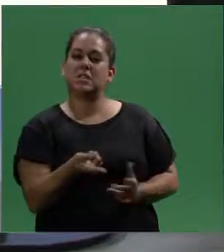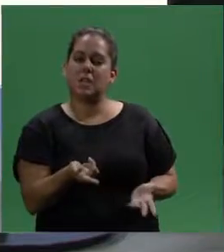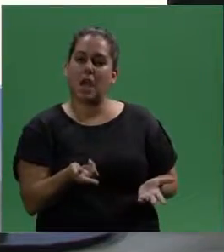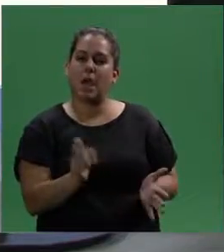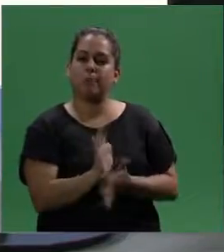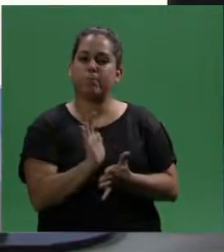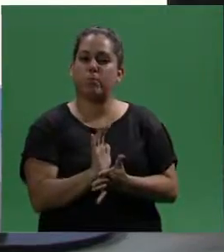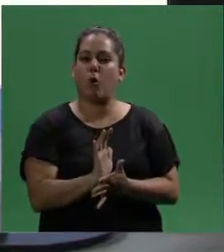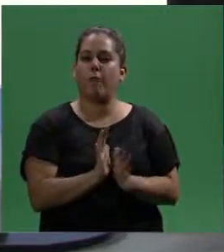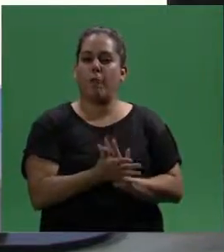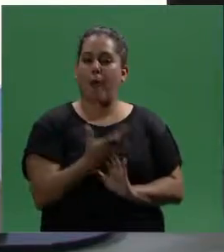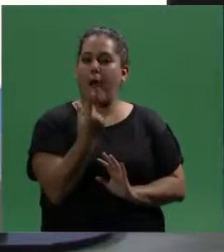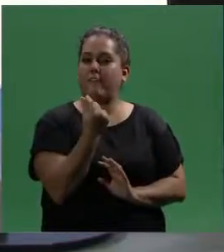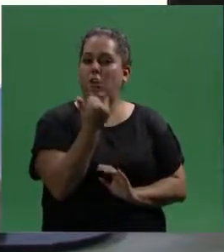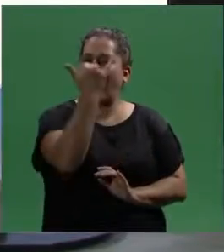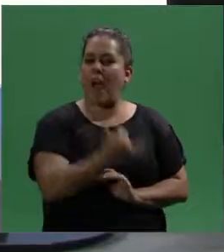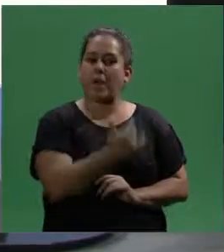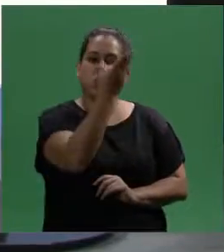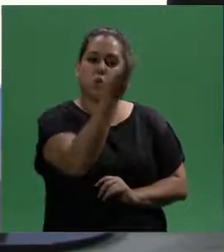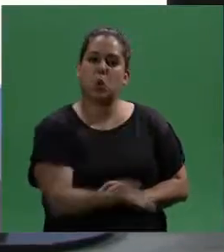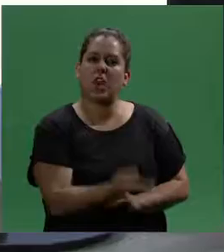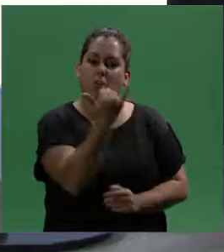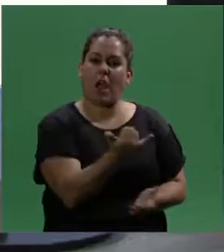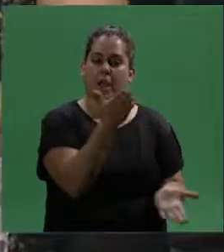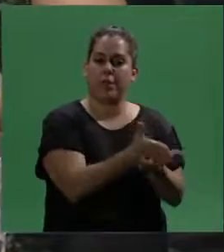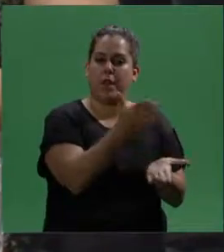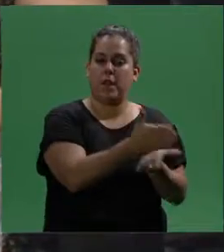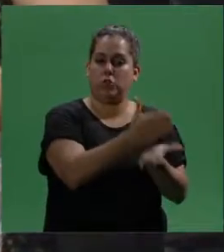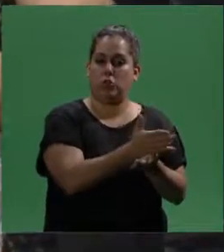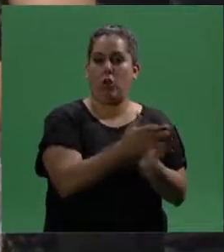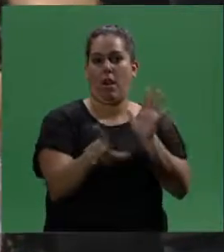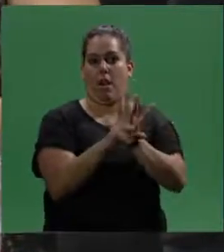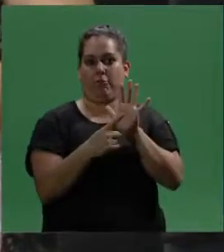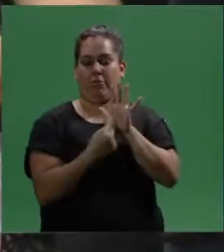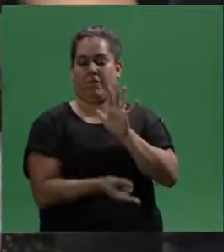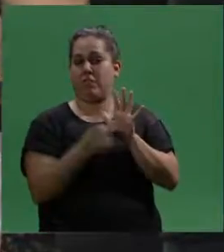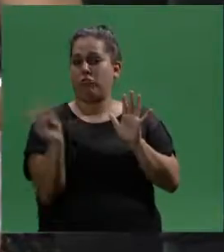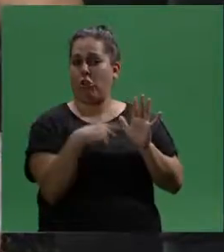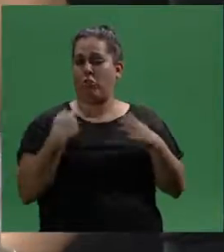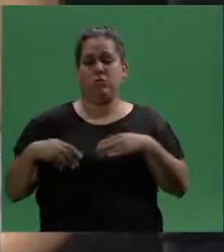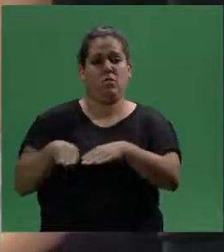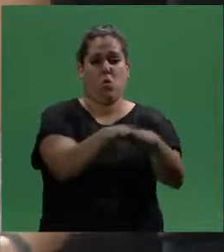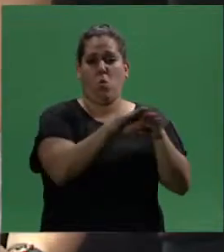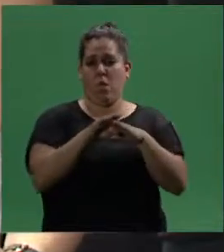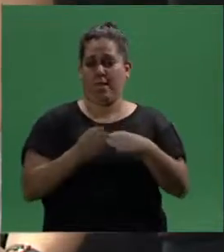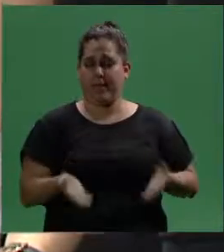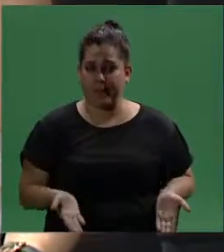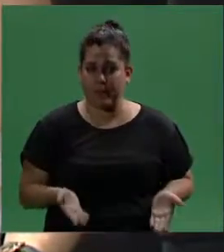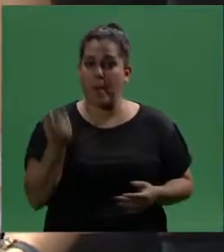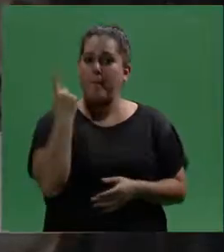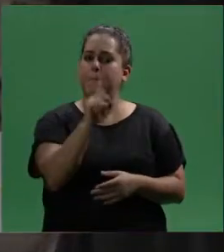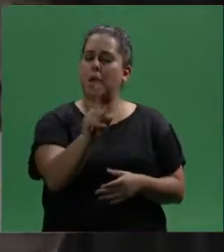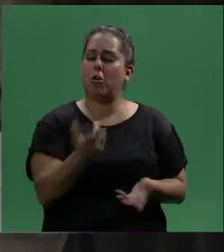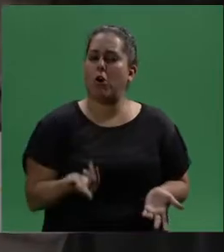el valor al sujeto, sujeto de derecho, y lo que establece la ley es que todos estamos en igualdad de